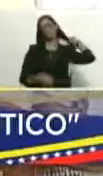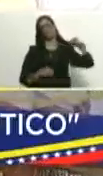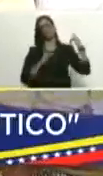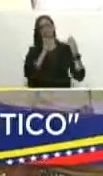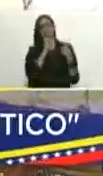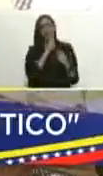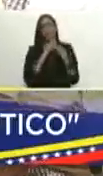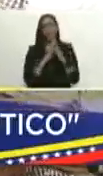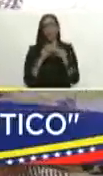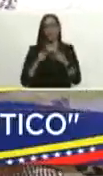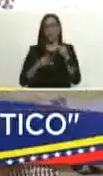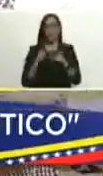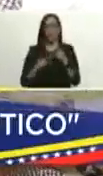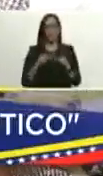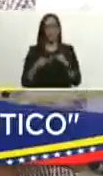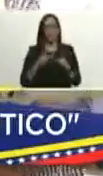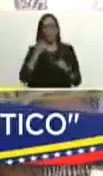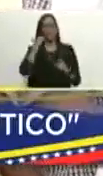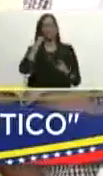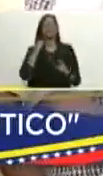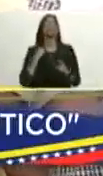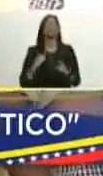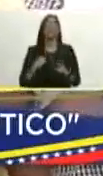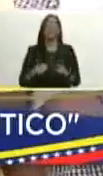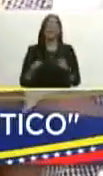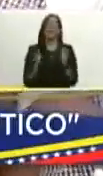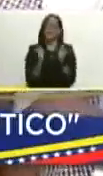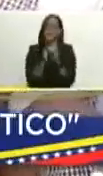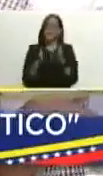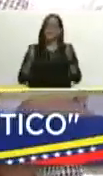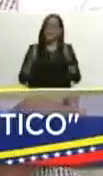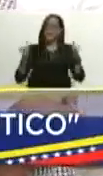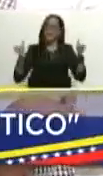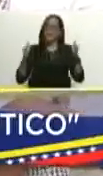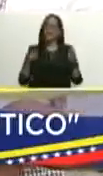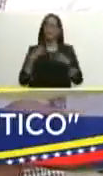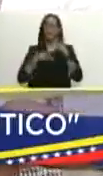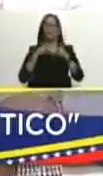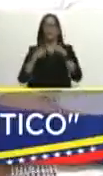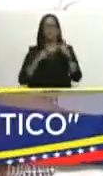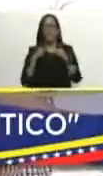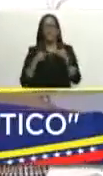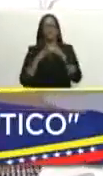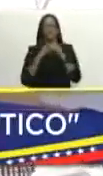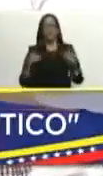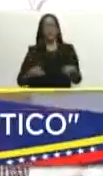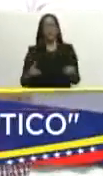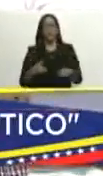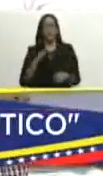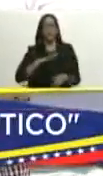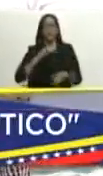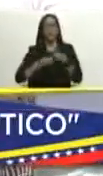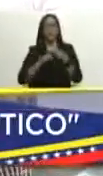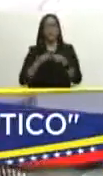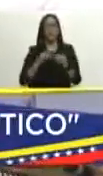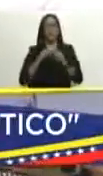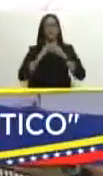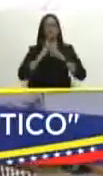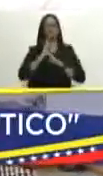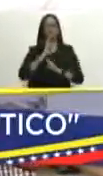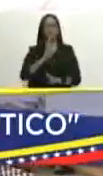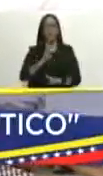que me acompañan pequeños productores medianos grandes productores todo el esfuerzo que estamos haciendo para estos resultados que